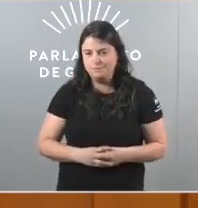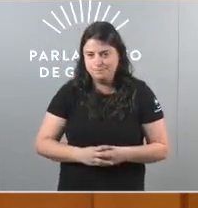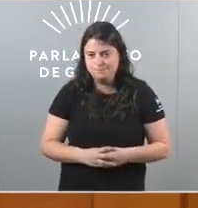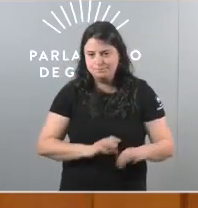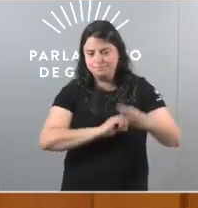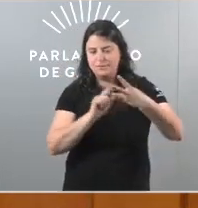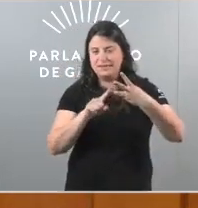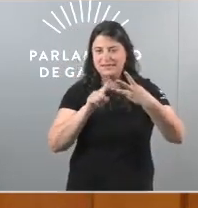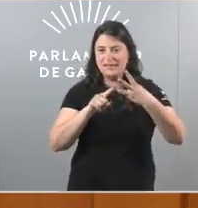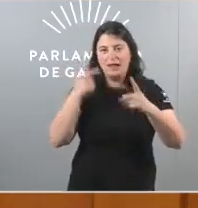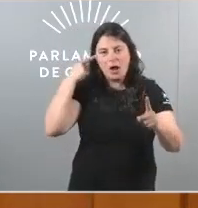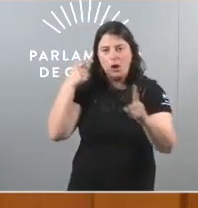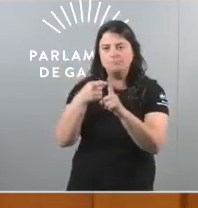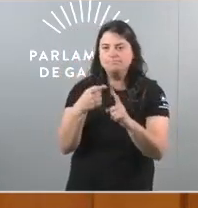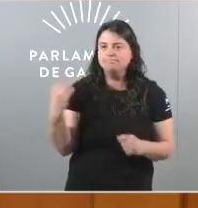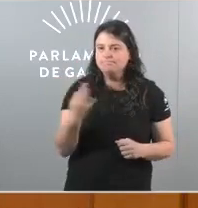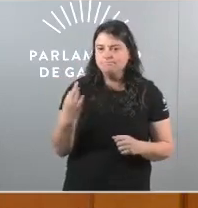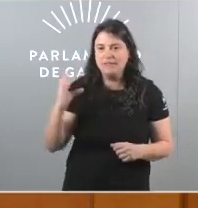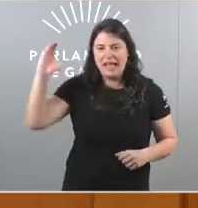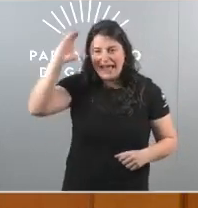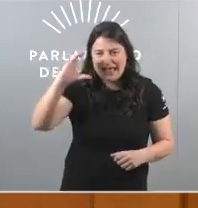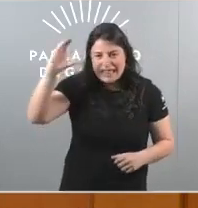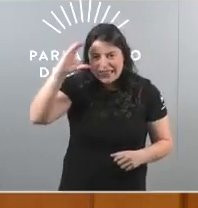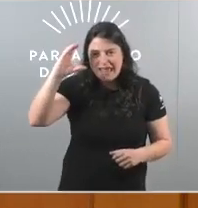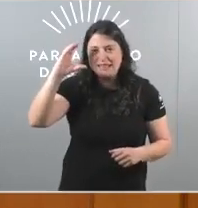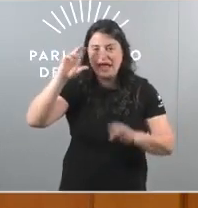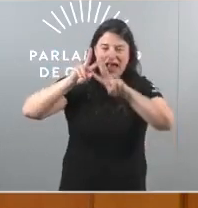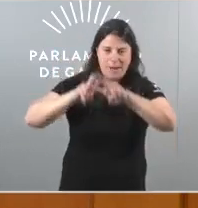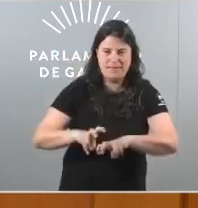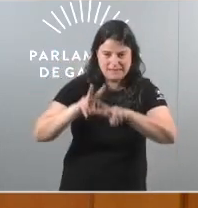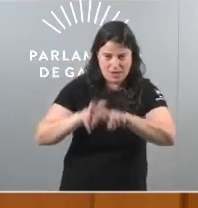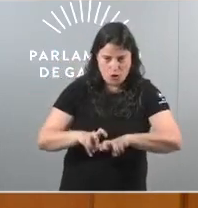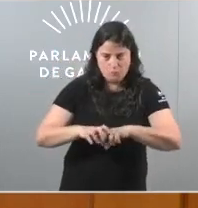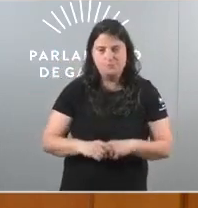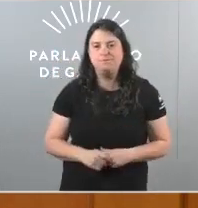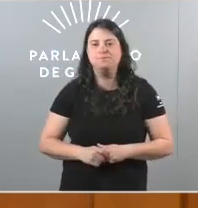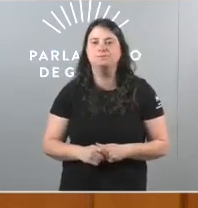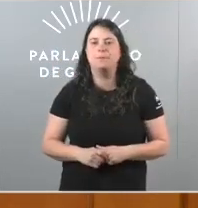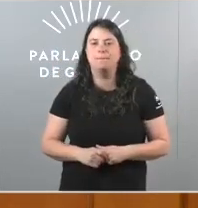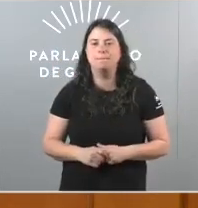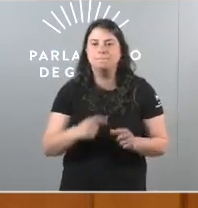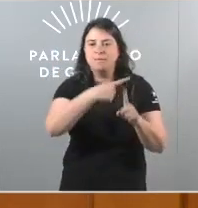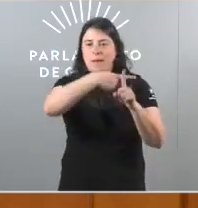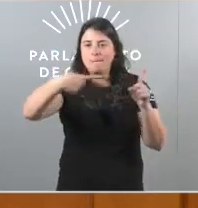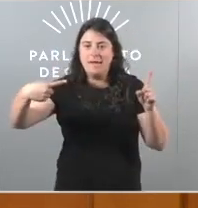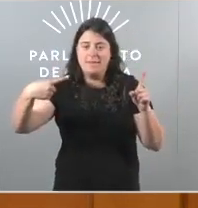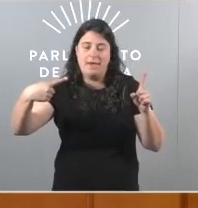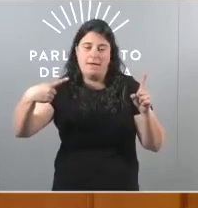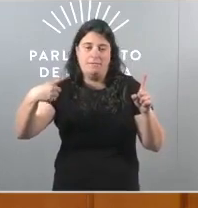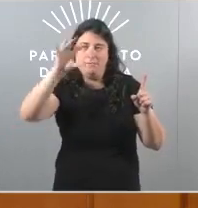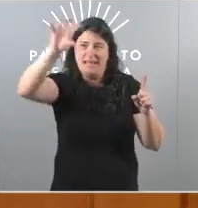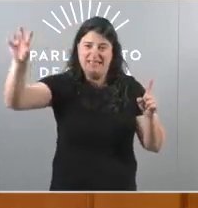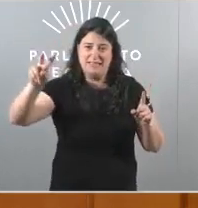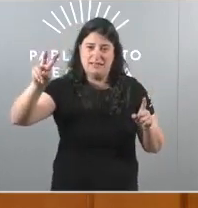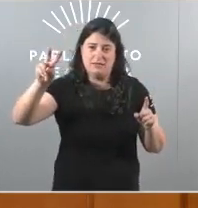terceiro objetivo é a ciencia e a investigación A media dos países da Unión Europea